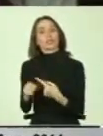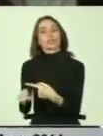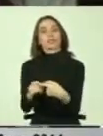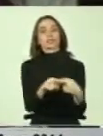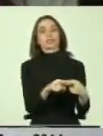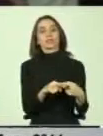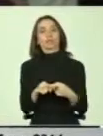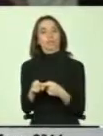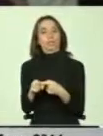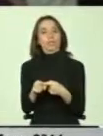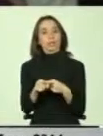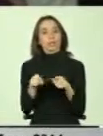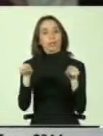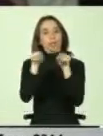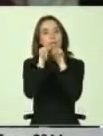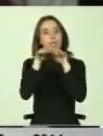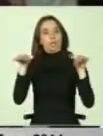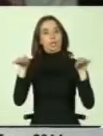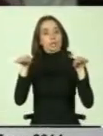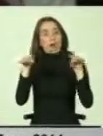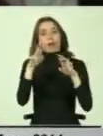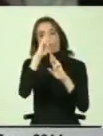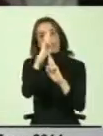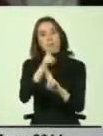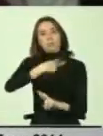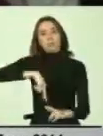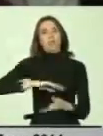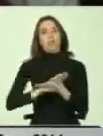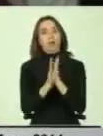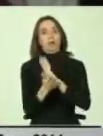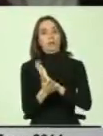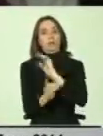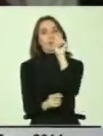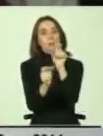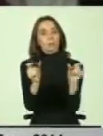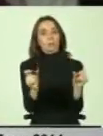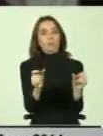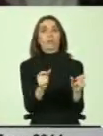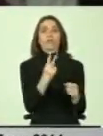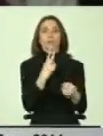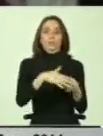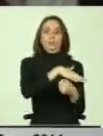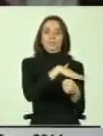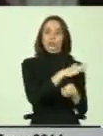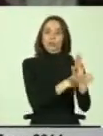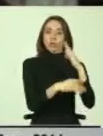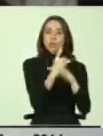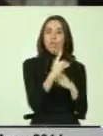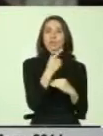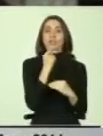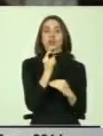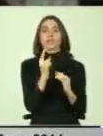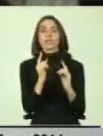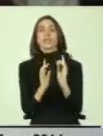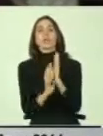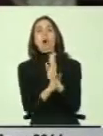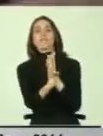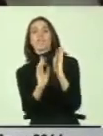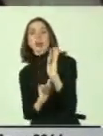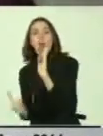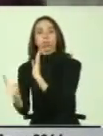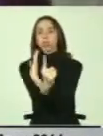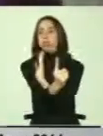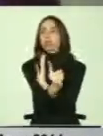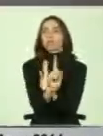de iguales, una sociedad donde se nos respeta a todos. Las personas en situación de discapacidad no se quieren saltar la fila. Me